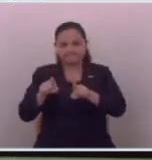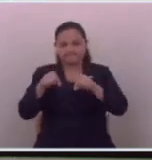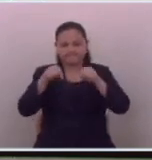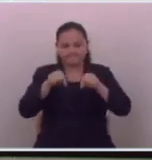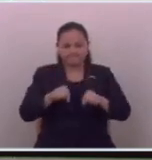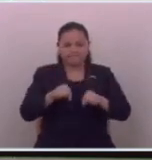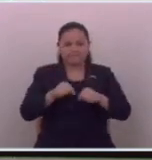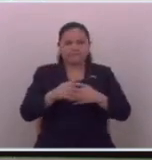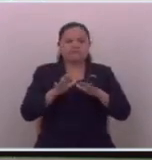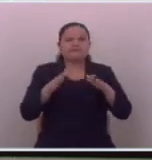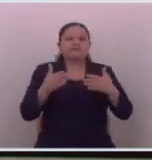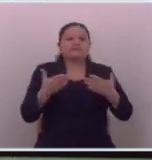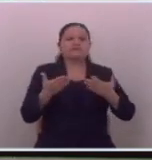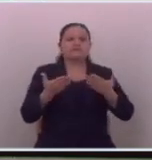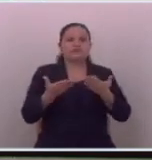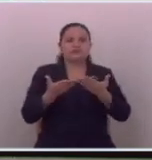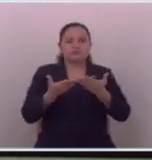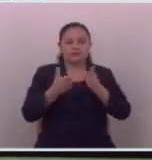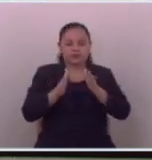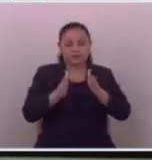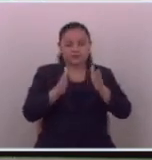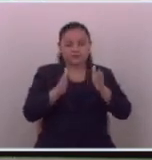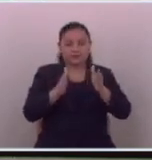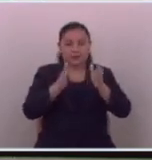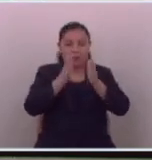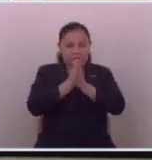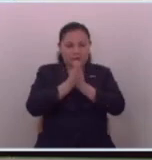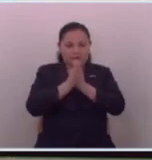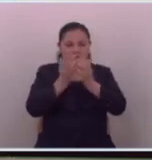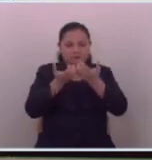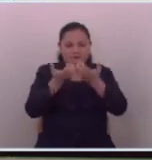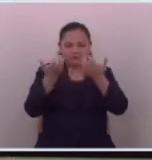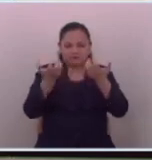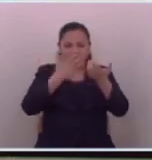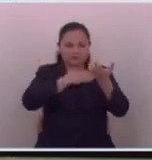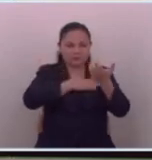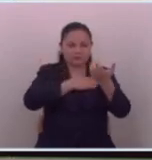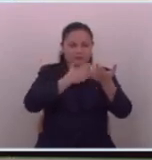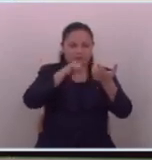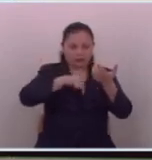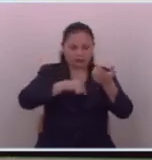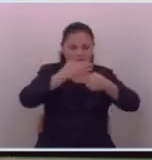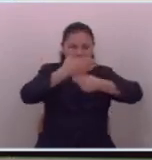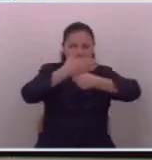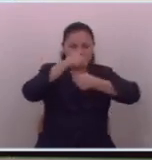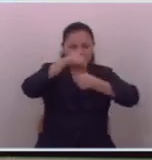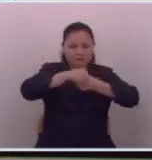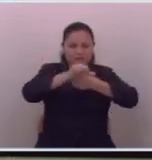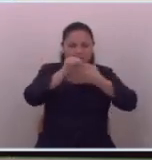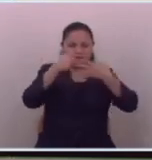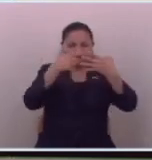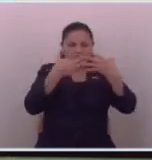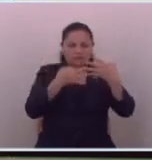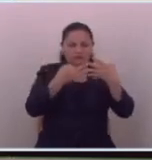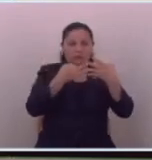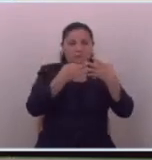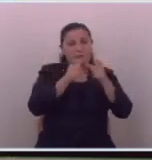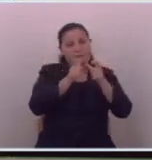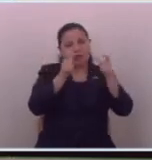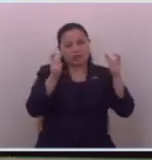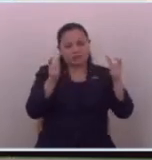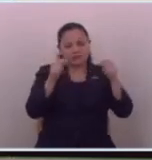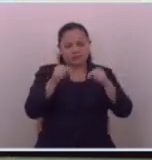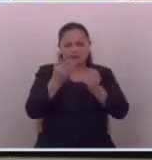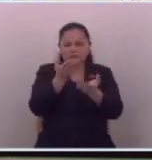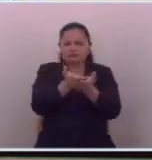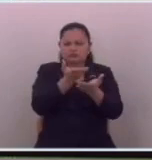porque por un lado lo que somos mayoría en esta asamblea legislativa estamos